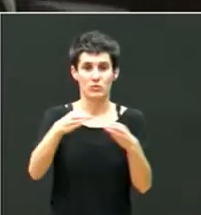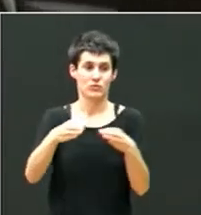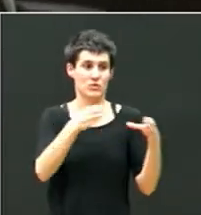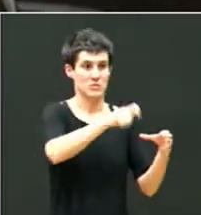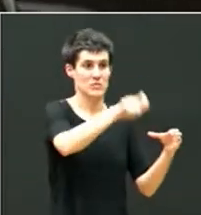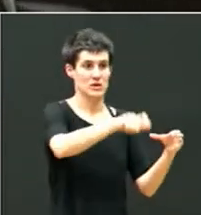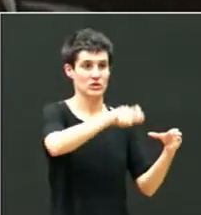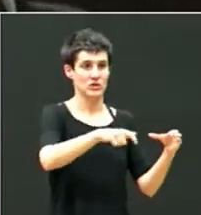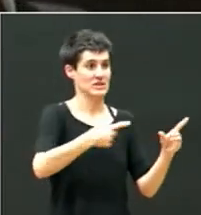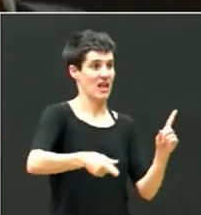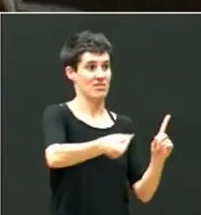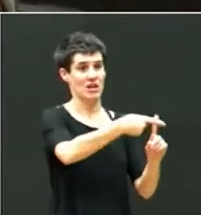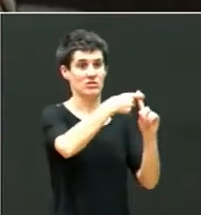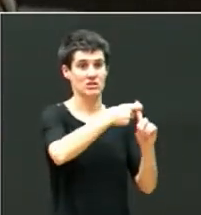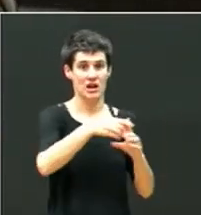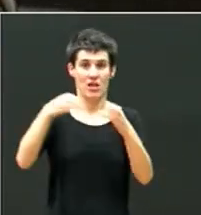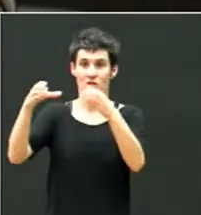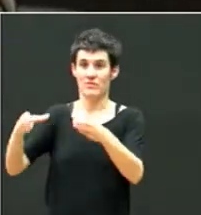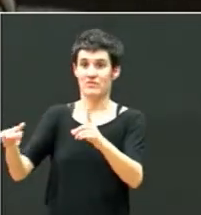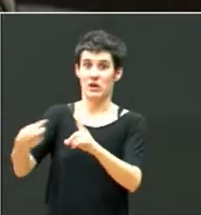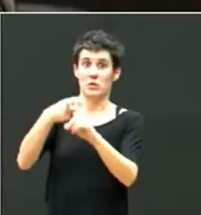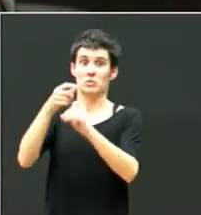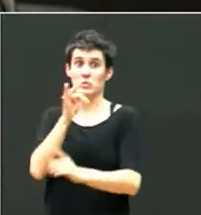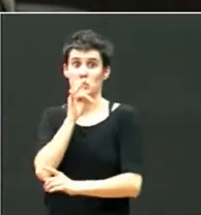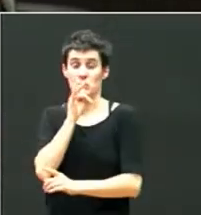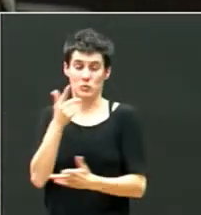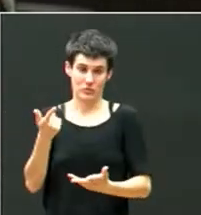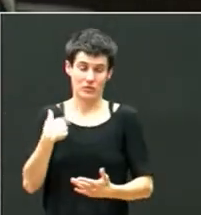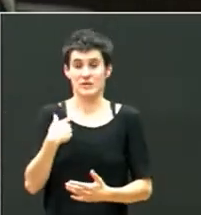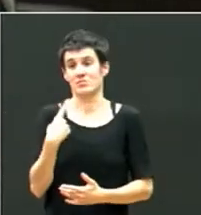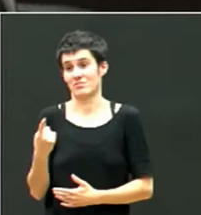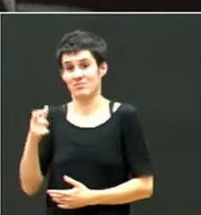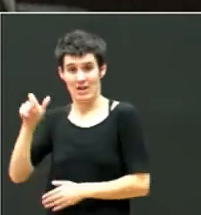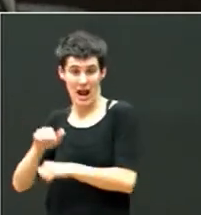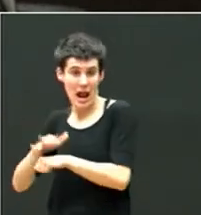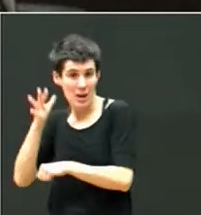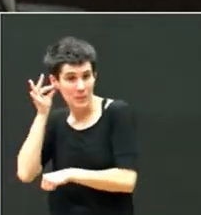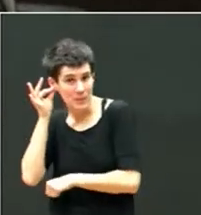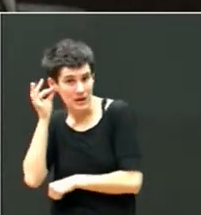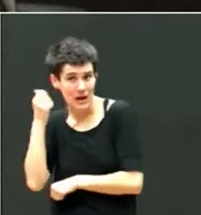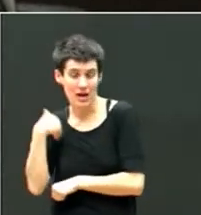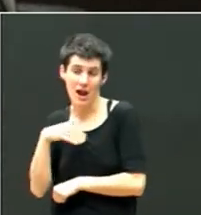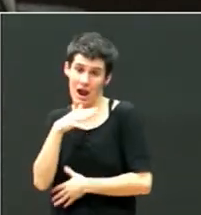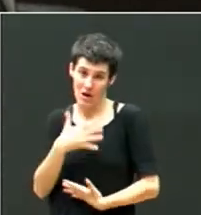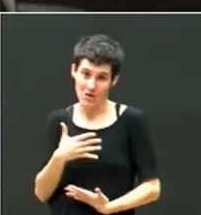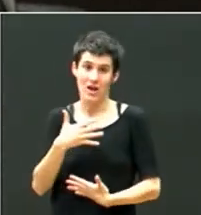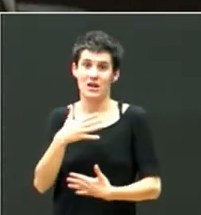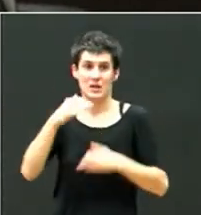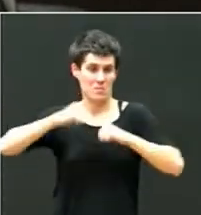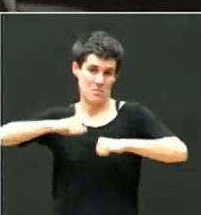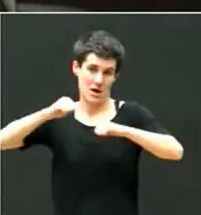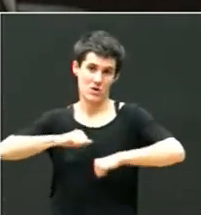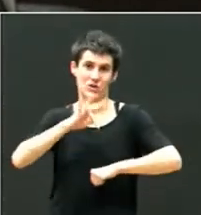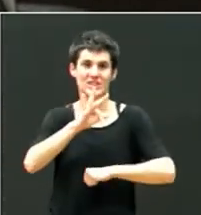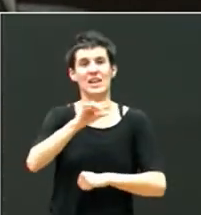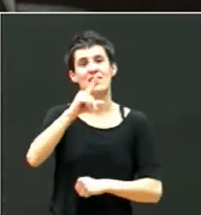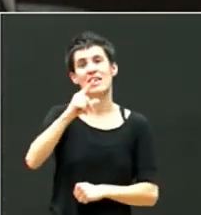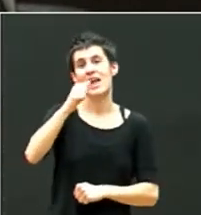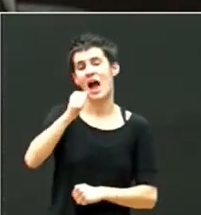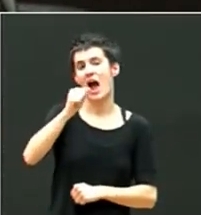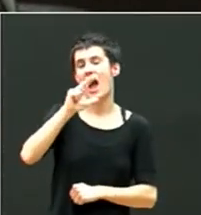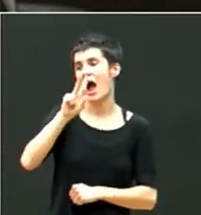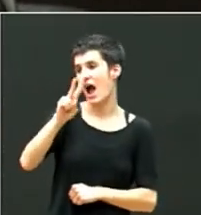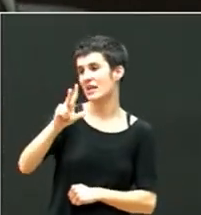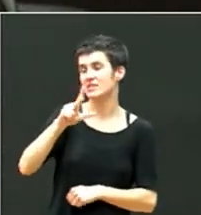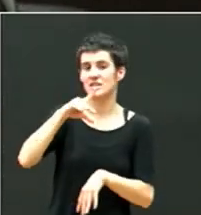esta amiga, con 38 años, la acaban de diagnosticar TDAH, ¿no? Cosa que a todos nos